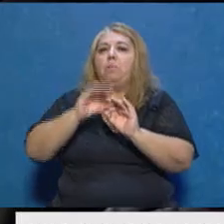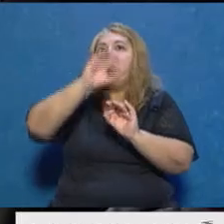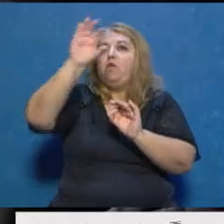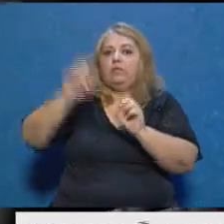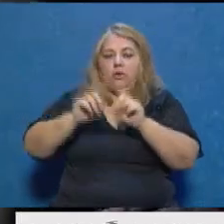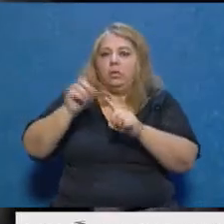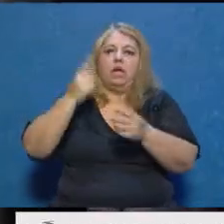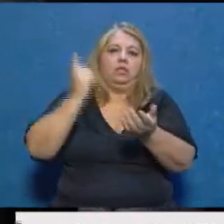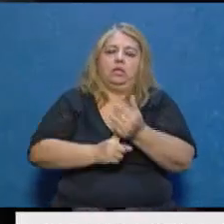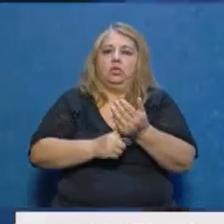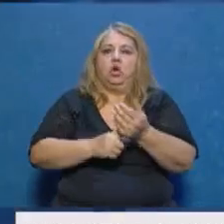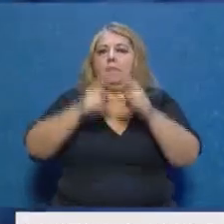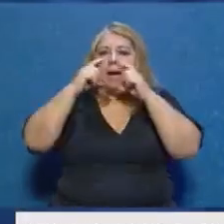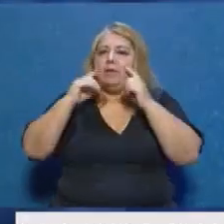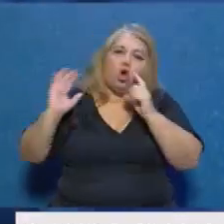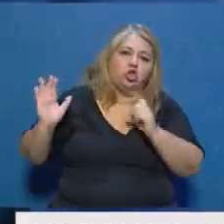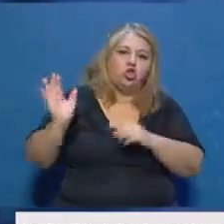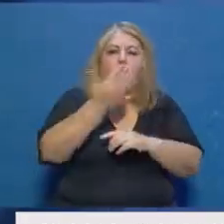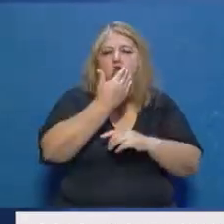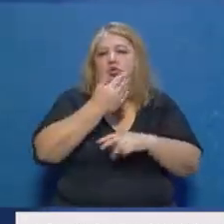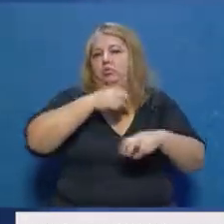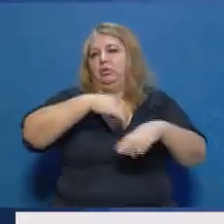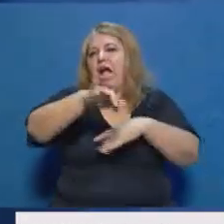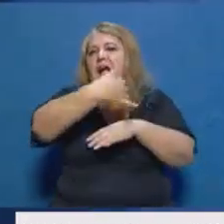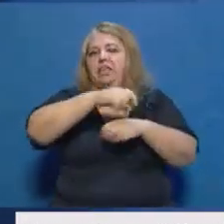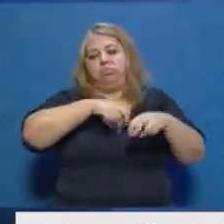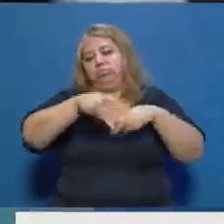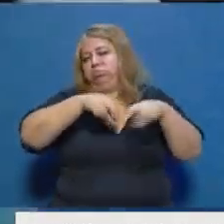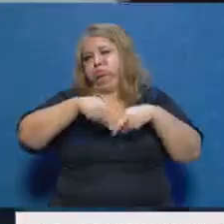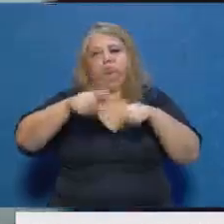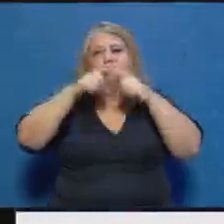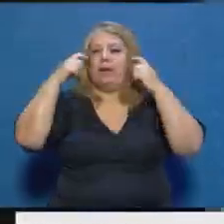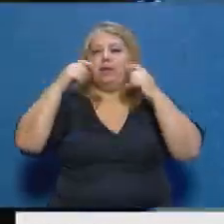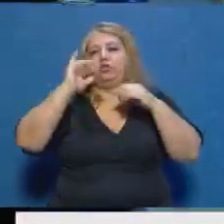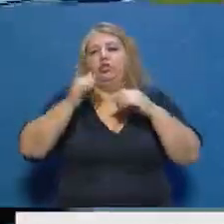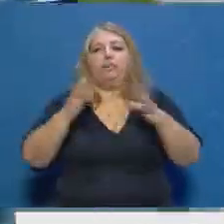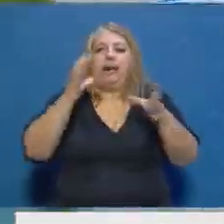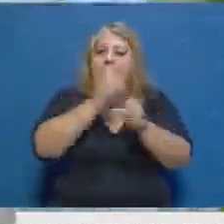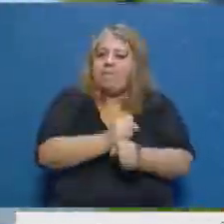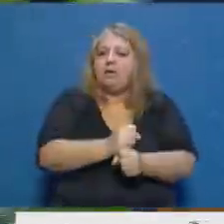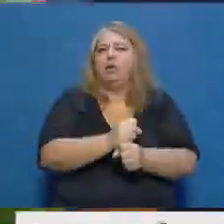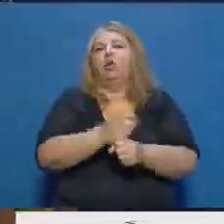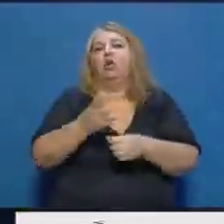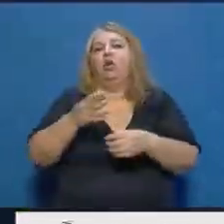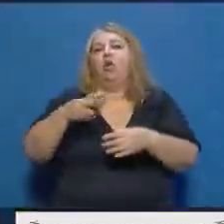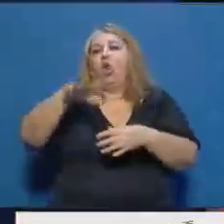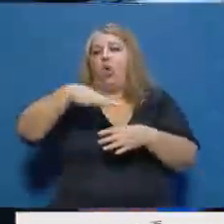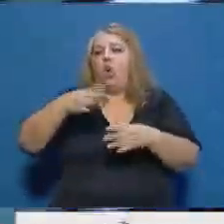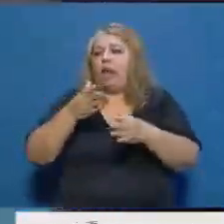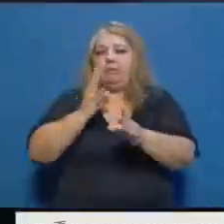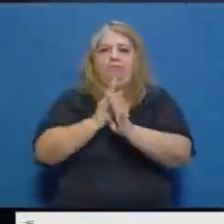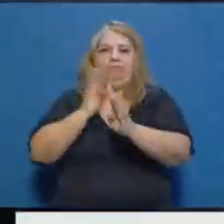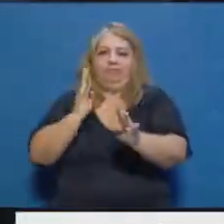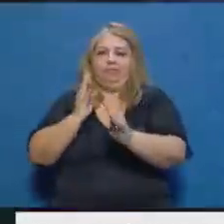medida, hoy conocemos esta medida obligatoria para la circulación del transporte público en los lugares abiertos por parte